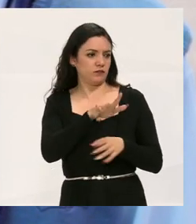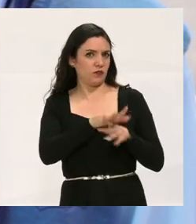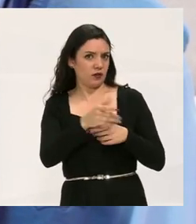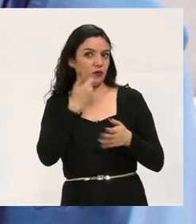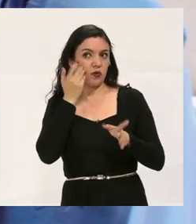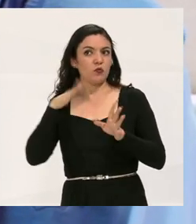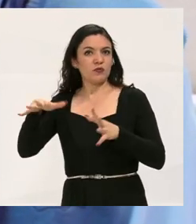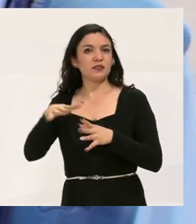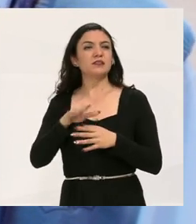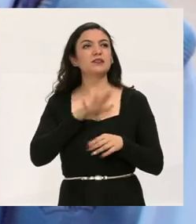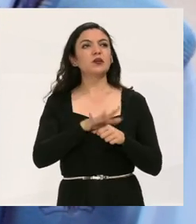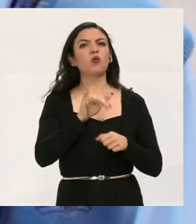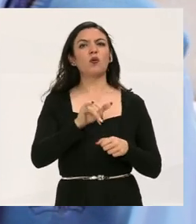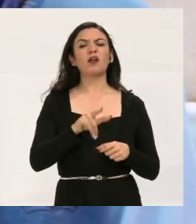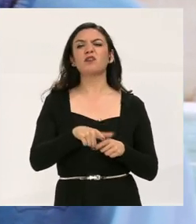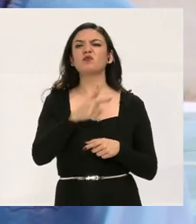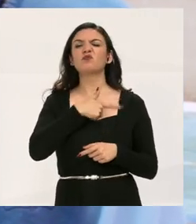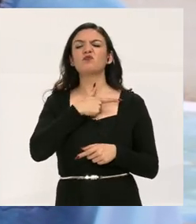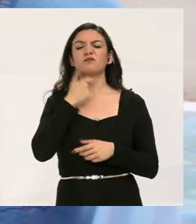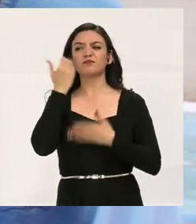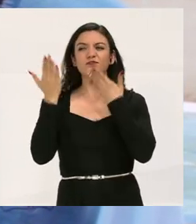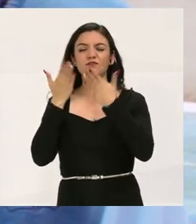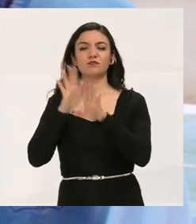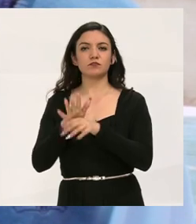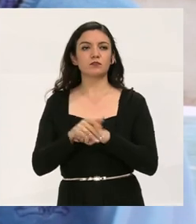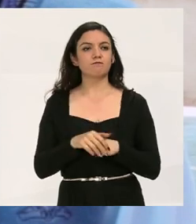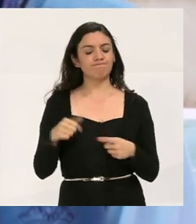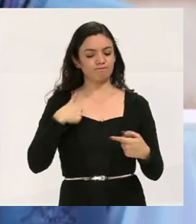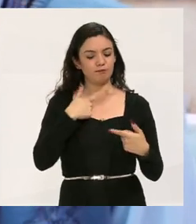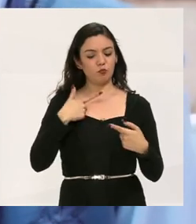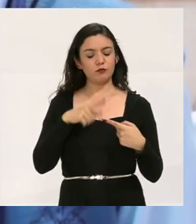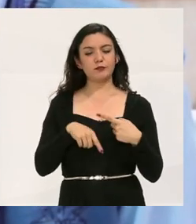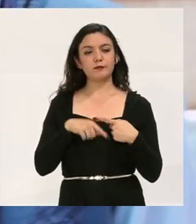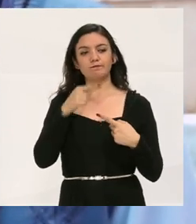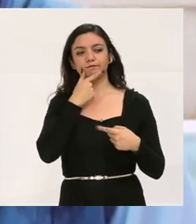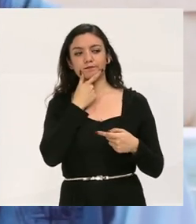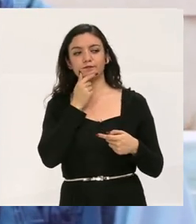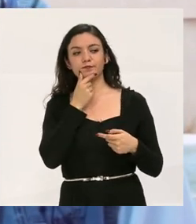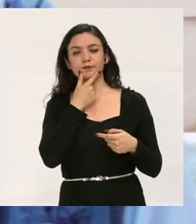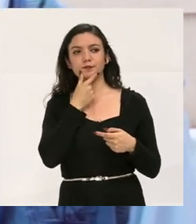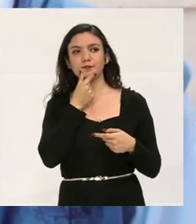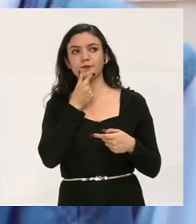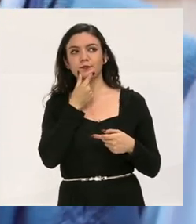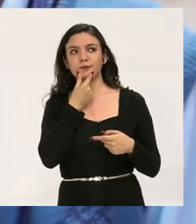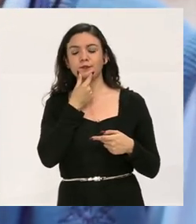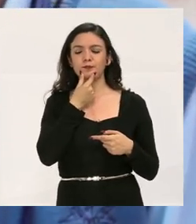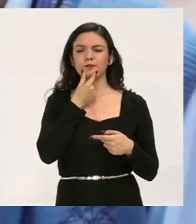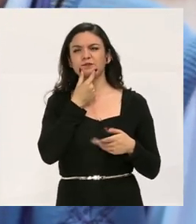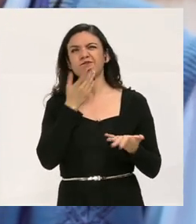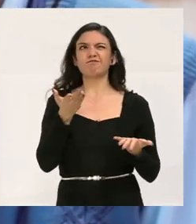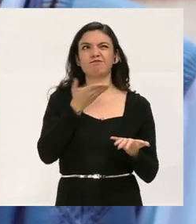muy definido. ¿Algunas carreras estás? Sí. ¿Qué carreras te gustaría? Me gustaría,